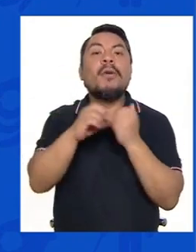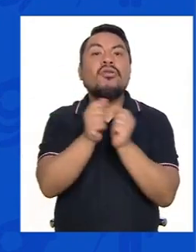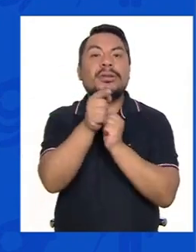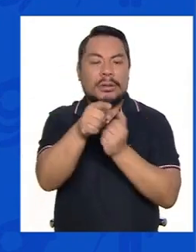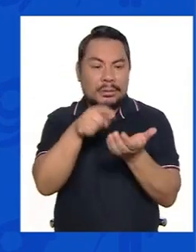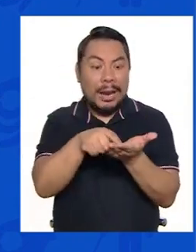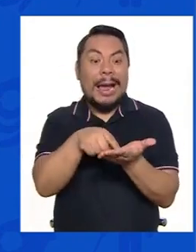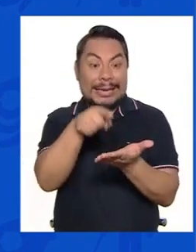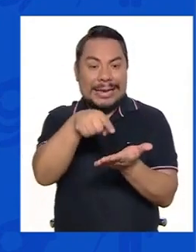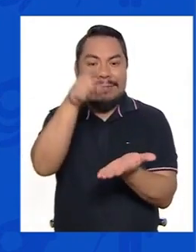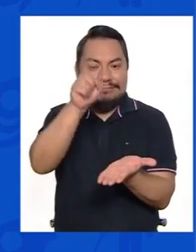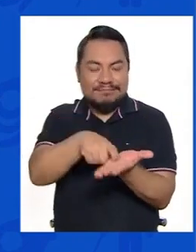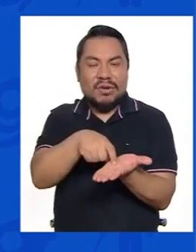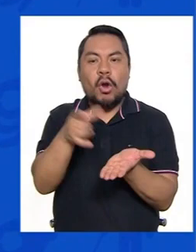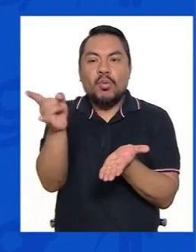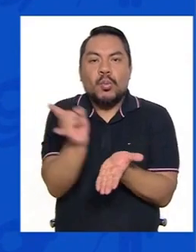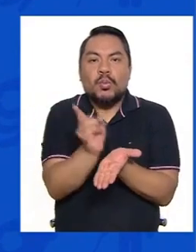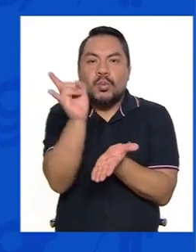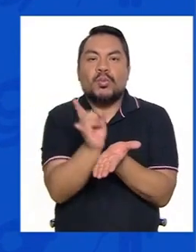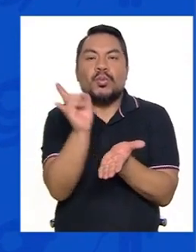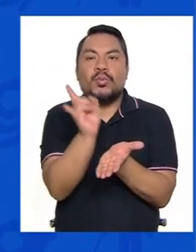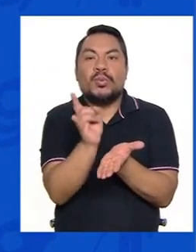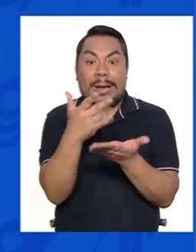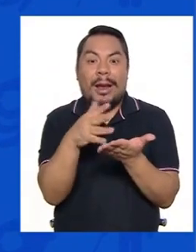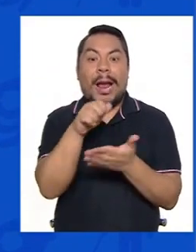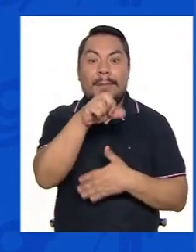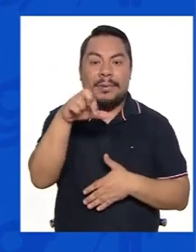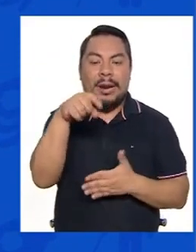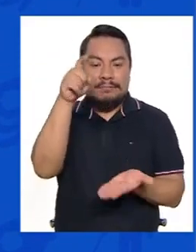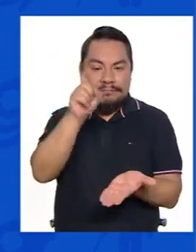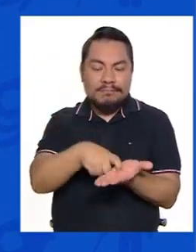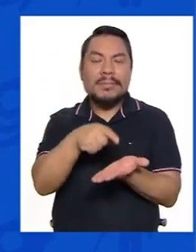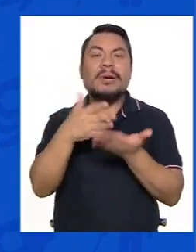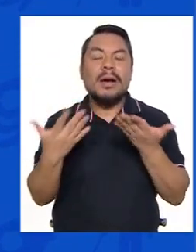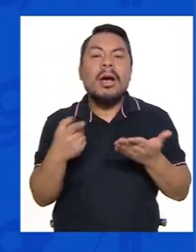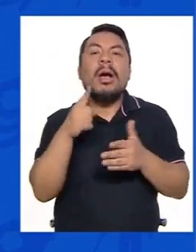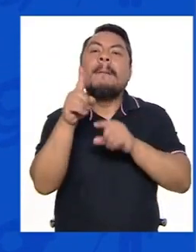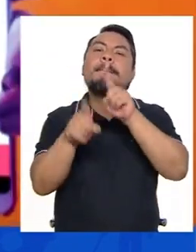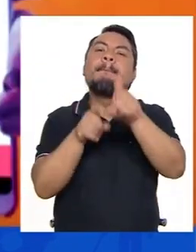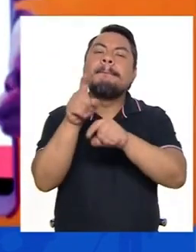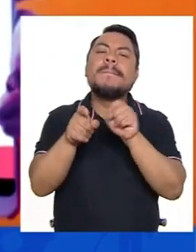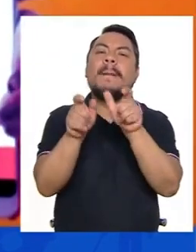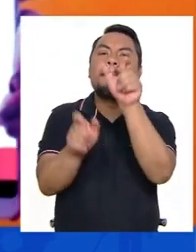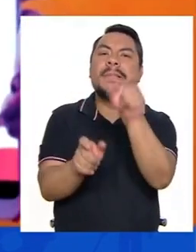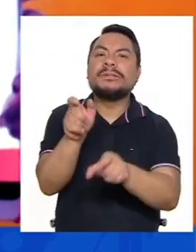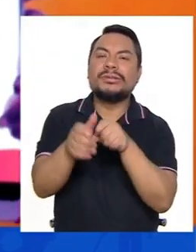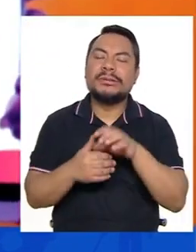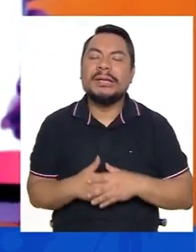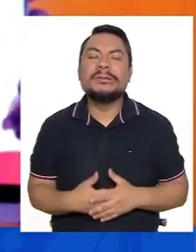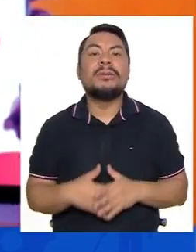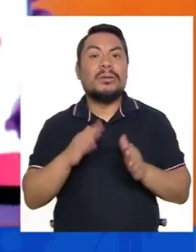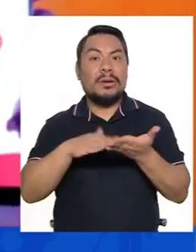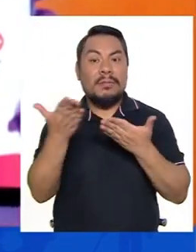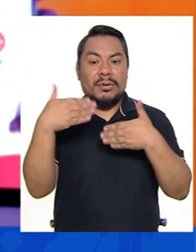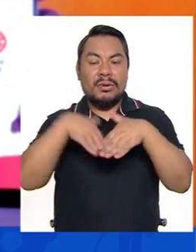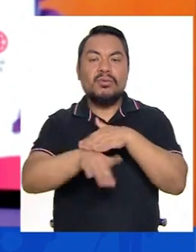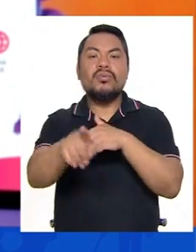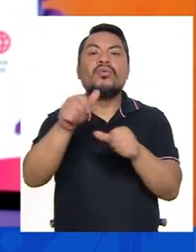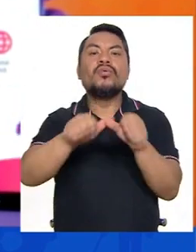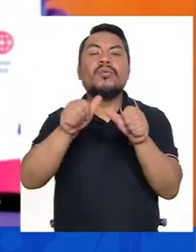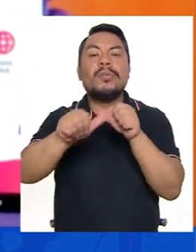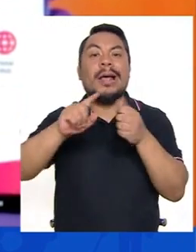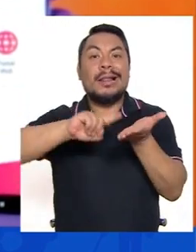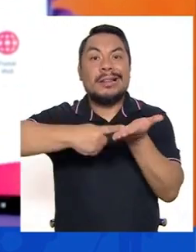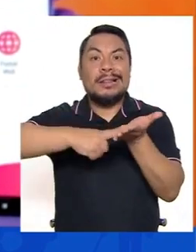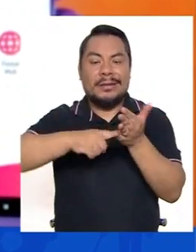en el buscador y descargarlo. Una vez instalada, pueden hacer clic en la opción Consulta de usuarios y luego ingresar su